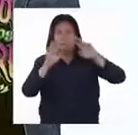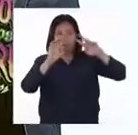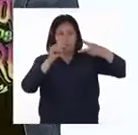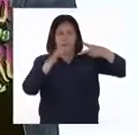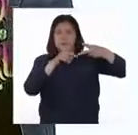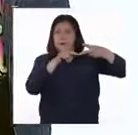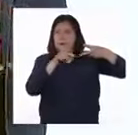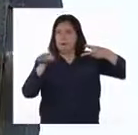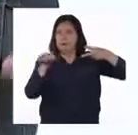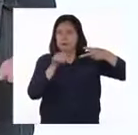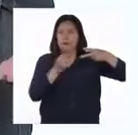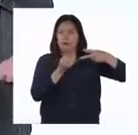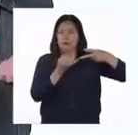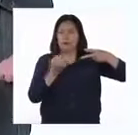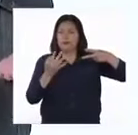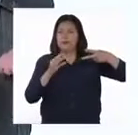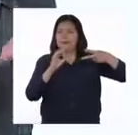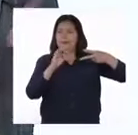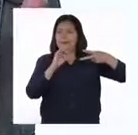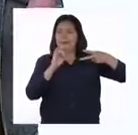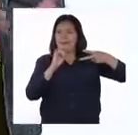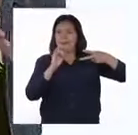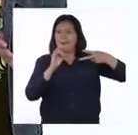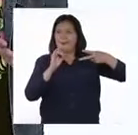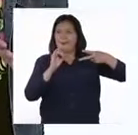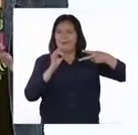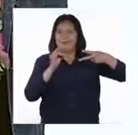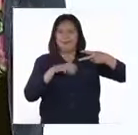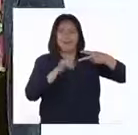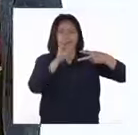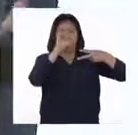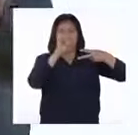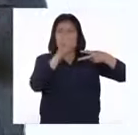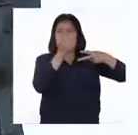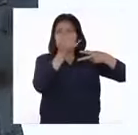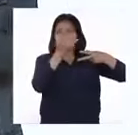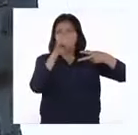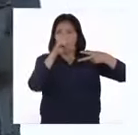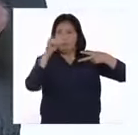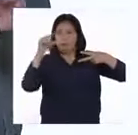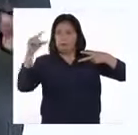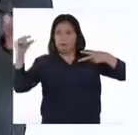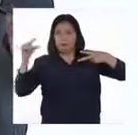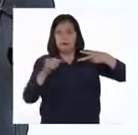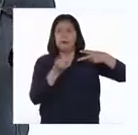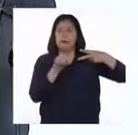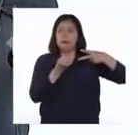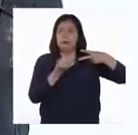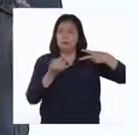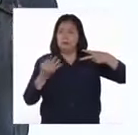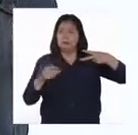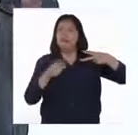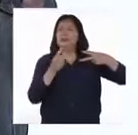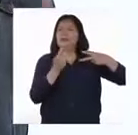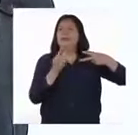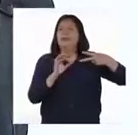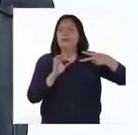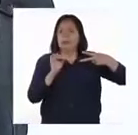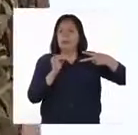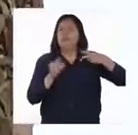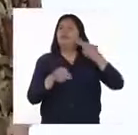la segunda, al número de vicuñas. El número de sectores y el número de vicuñas son ejemplos de